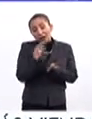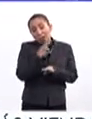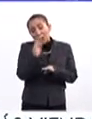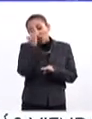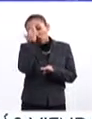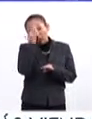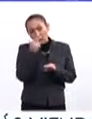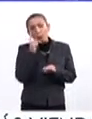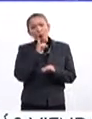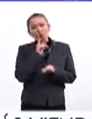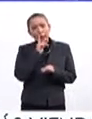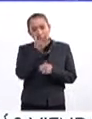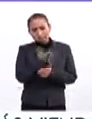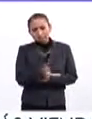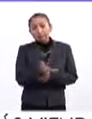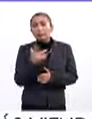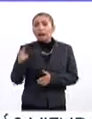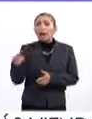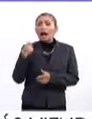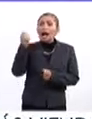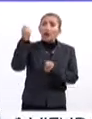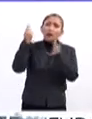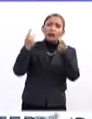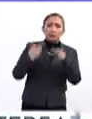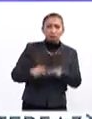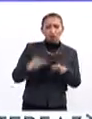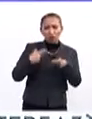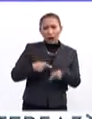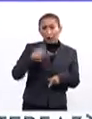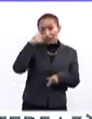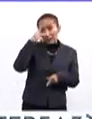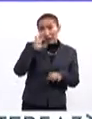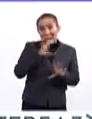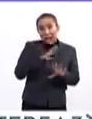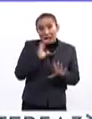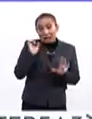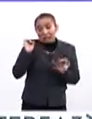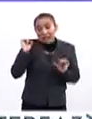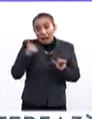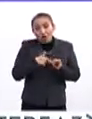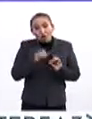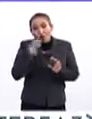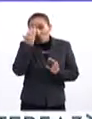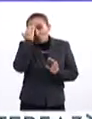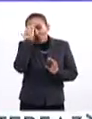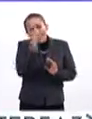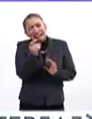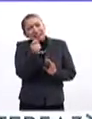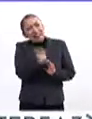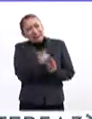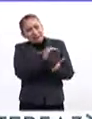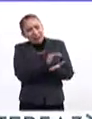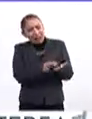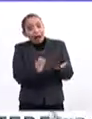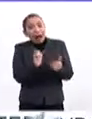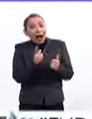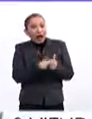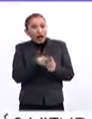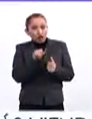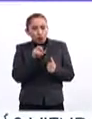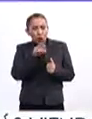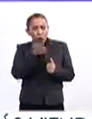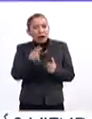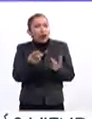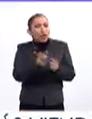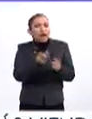reconocimiento. Javier, para los muy pocos mexicanos, si es que existe alguno que no haya leído algo de Sor